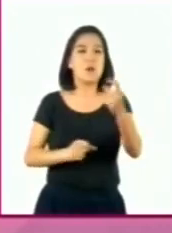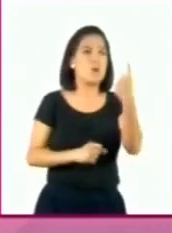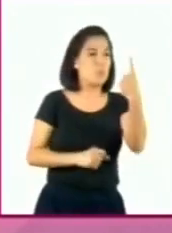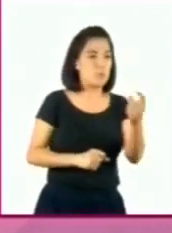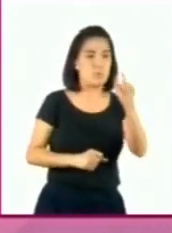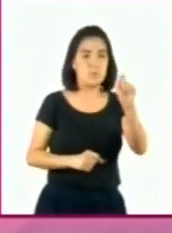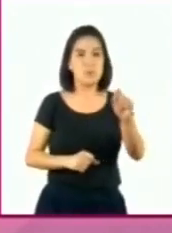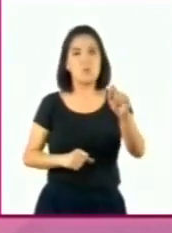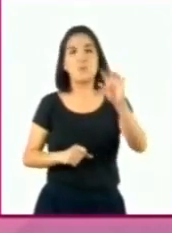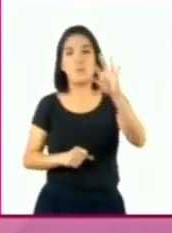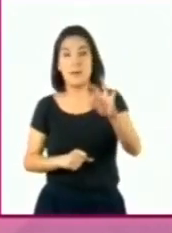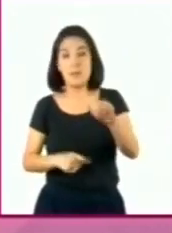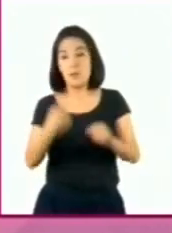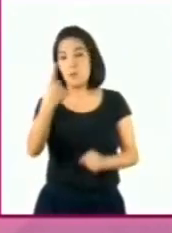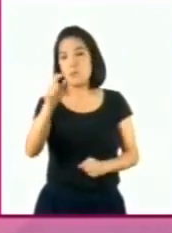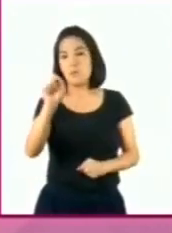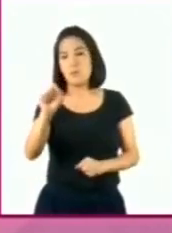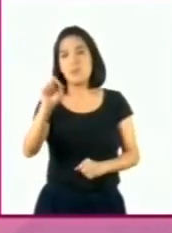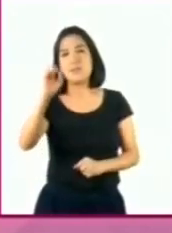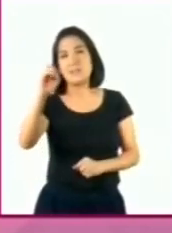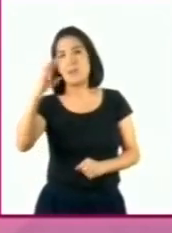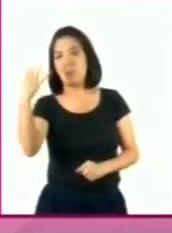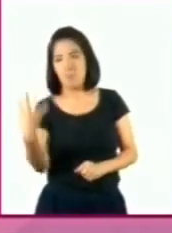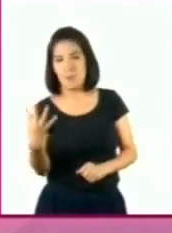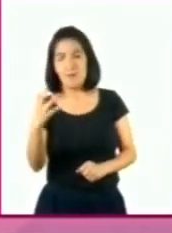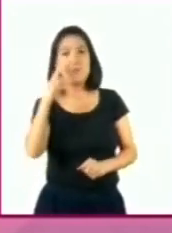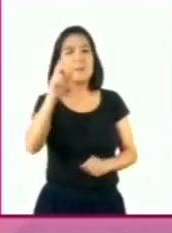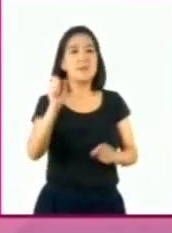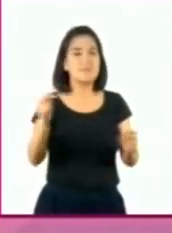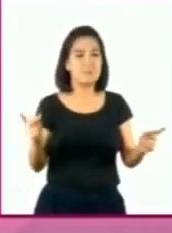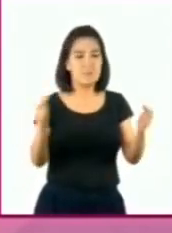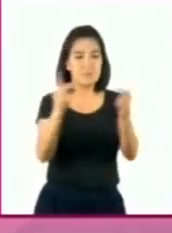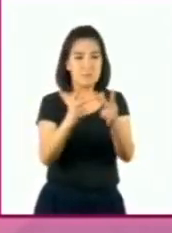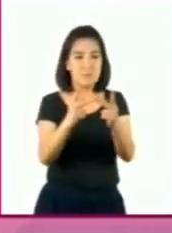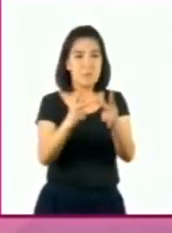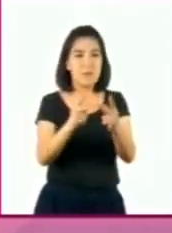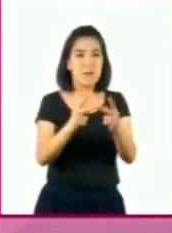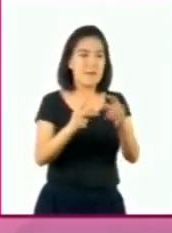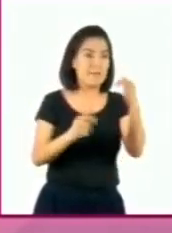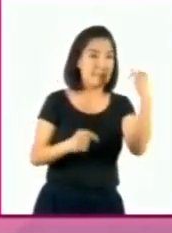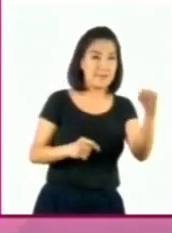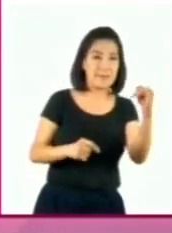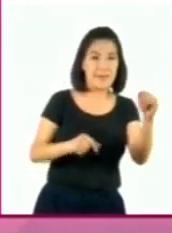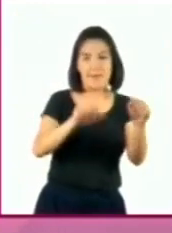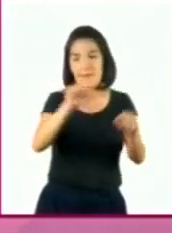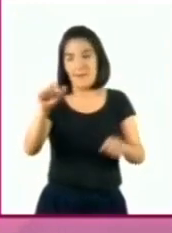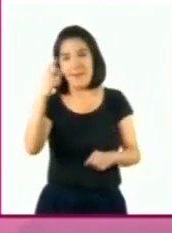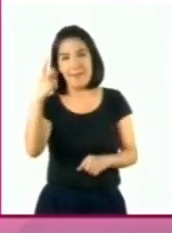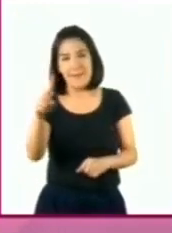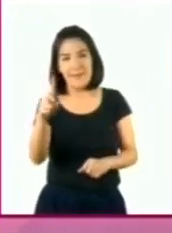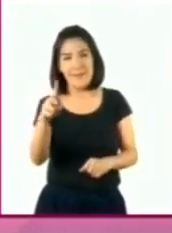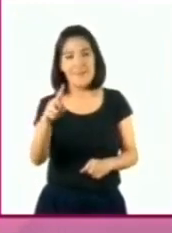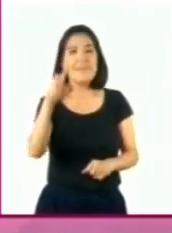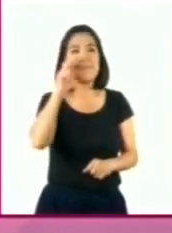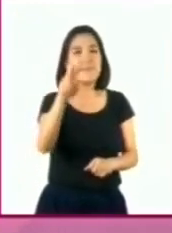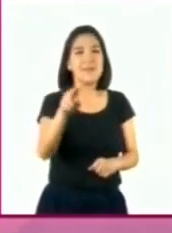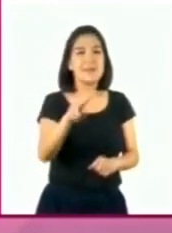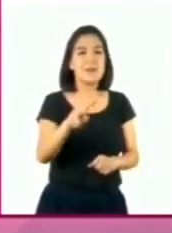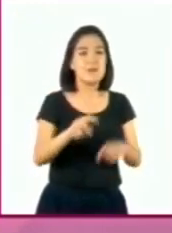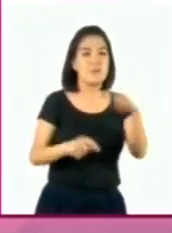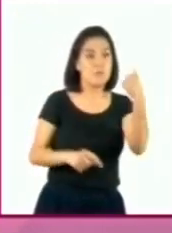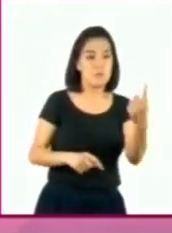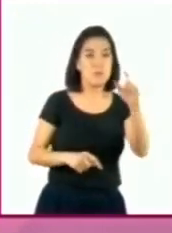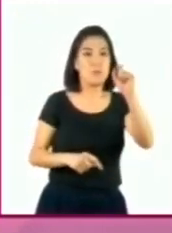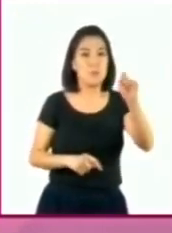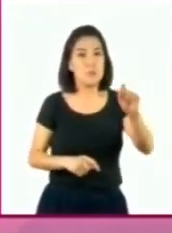y 1.04. Así que comparando sus dígitos de izquierda a derecha, empezando con 1